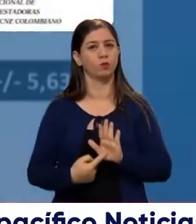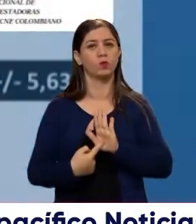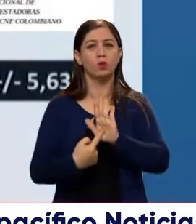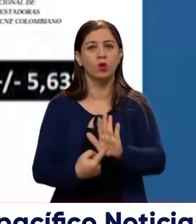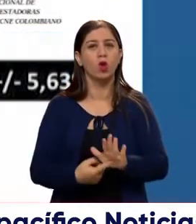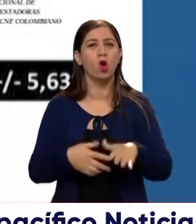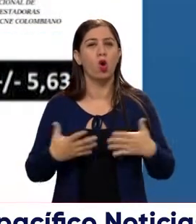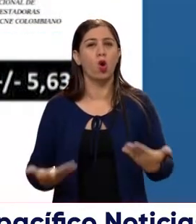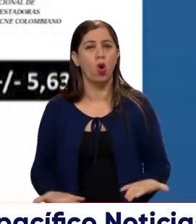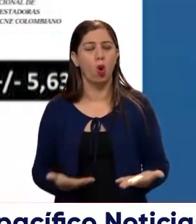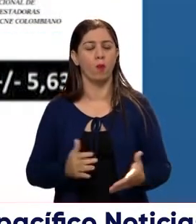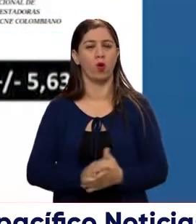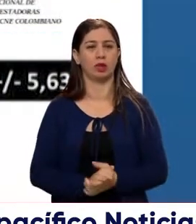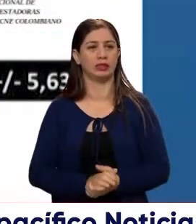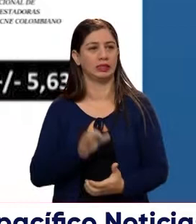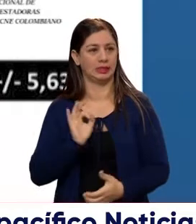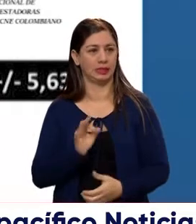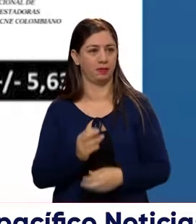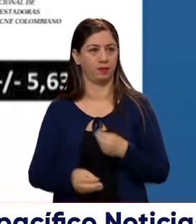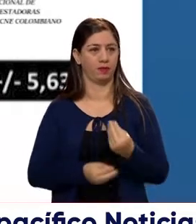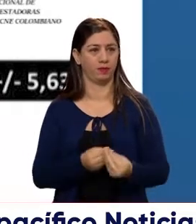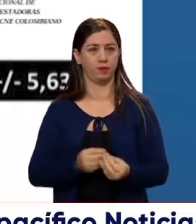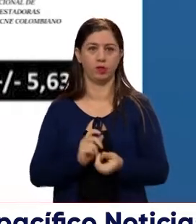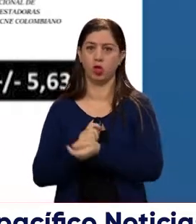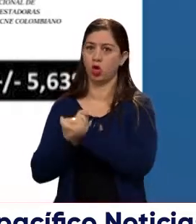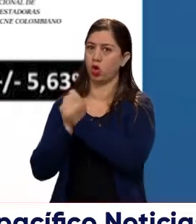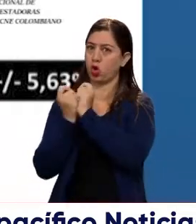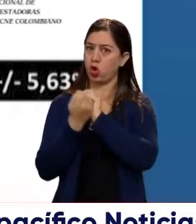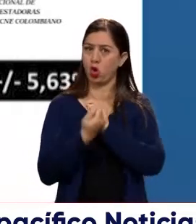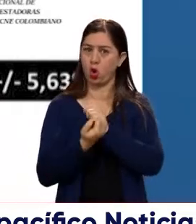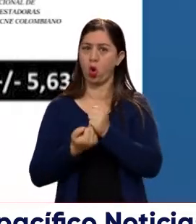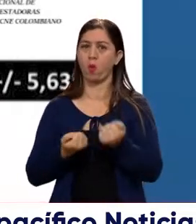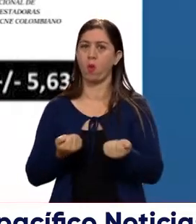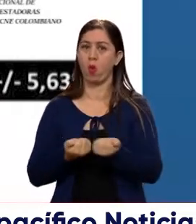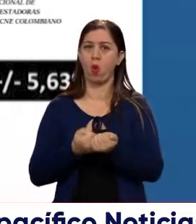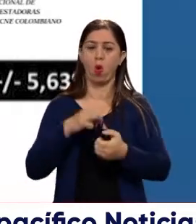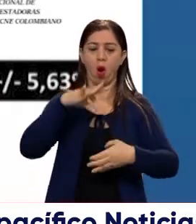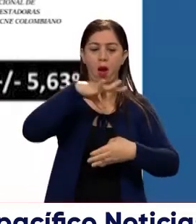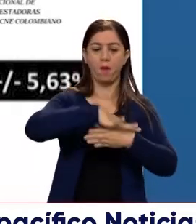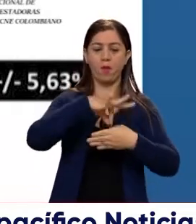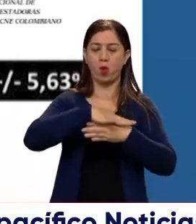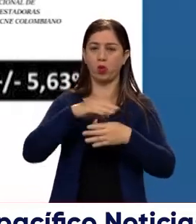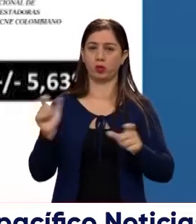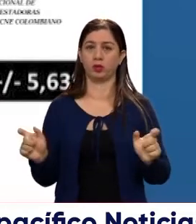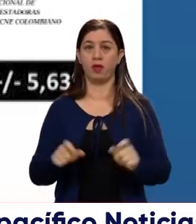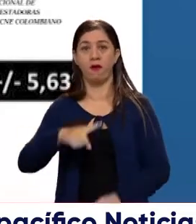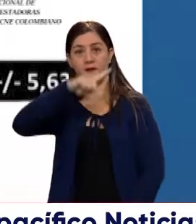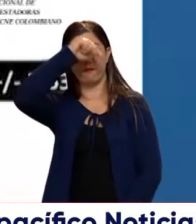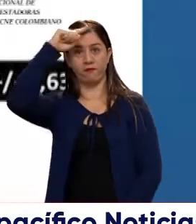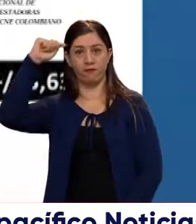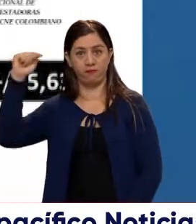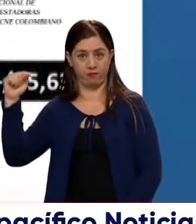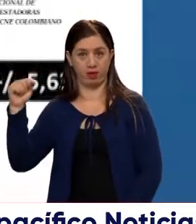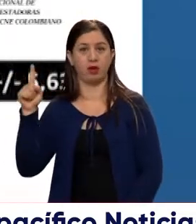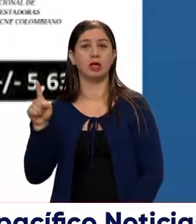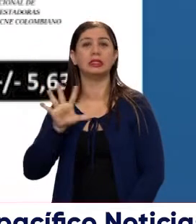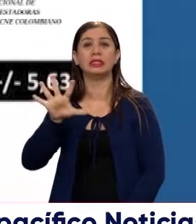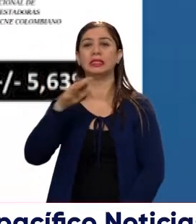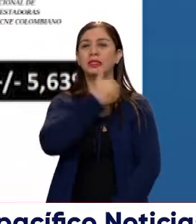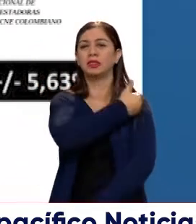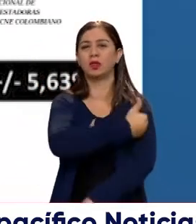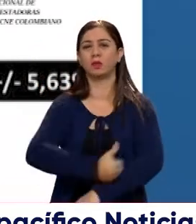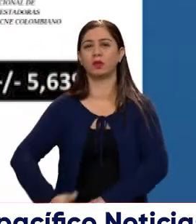panorama del que se habla mucho. La transferencia electoral de candidatos. Federico Gutiérrez obtuvo 5